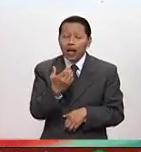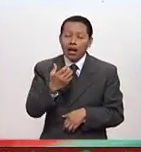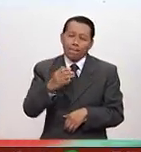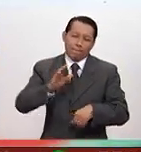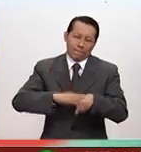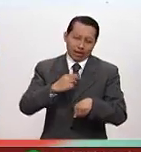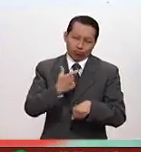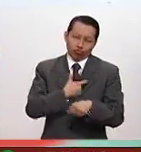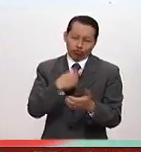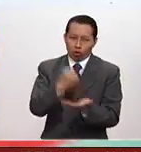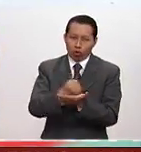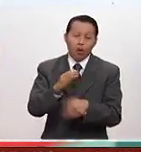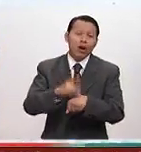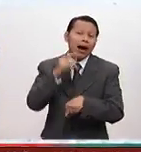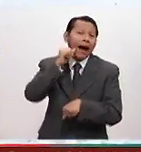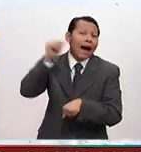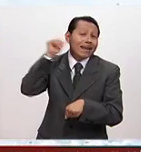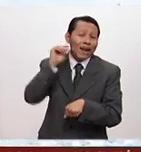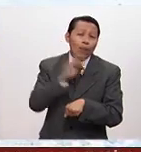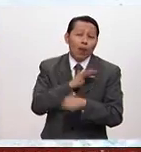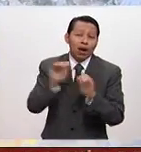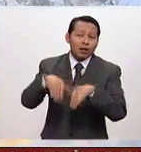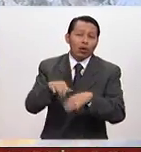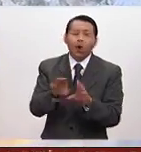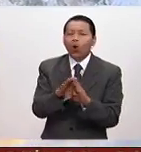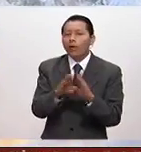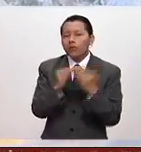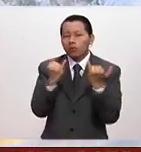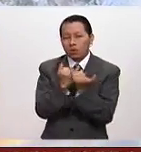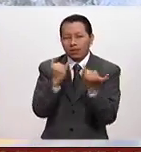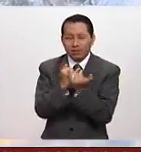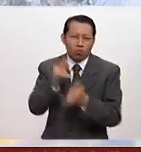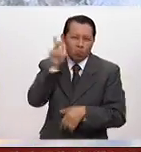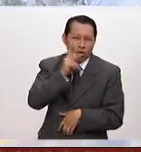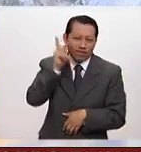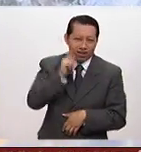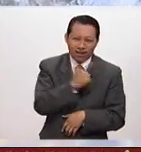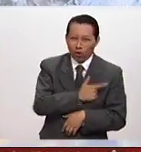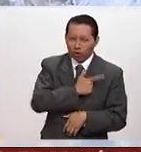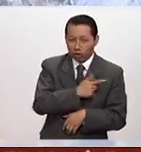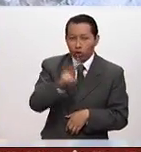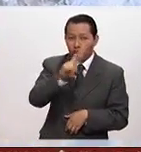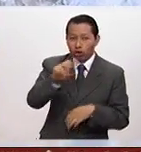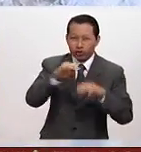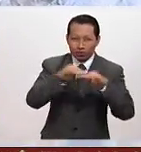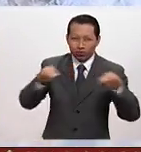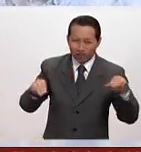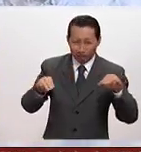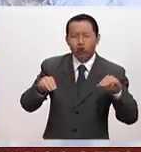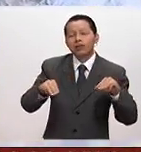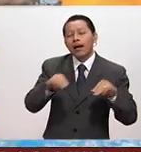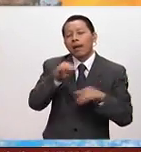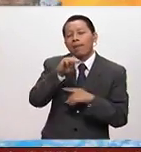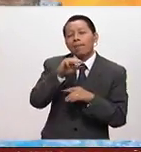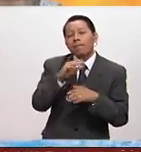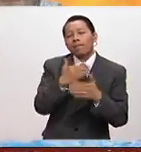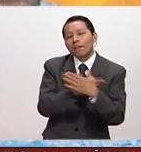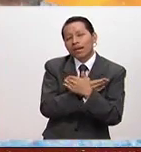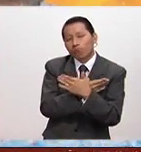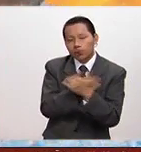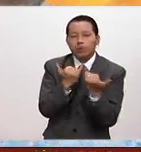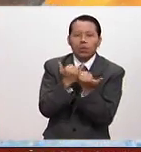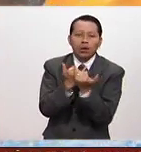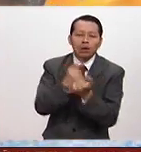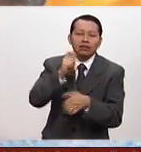Ayer fueron la fase clasificatoria hacia su prueba reina. La que más le gusta son los 200 metros mariposa y calificó en la